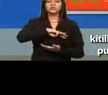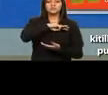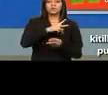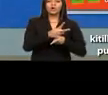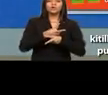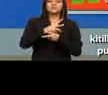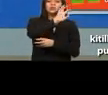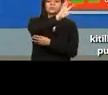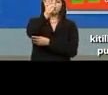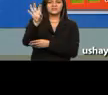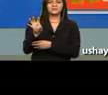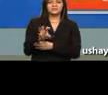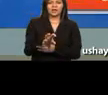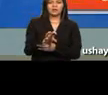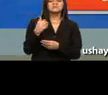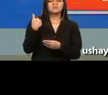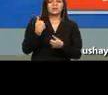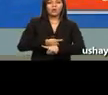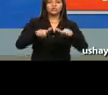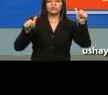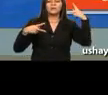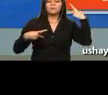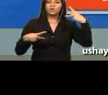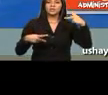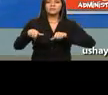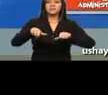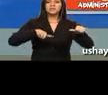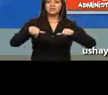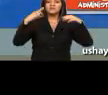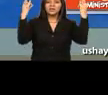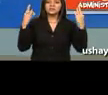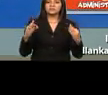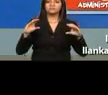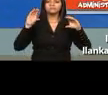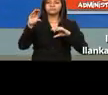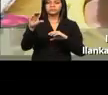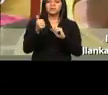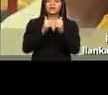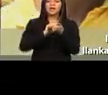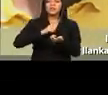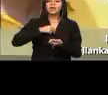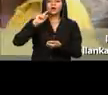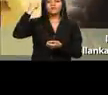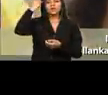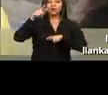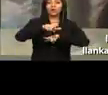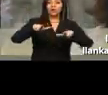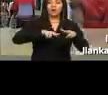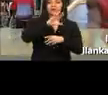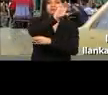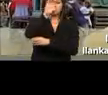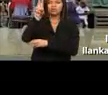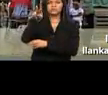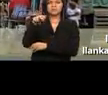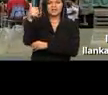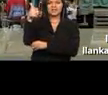municipalidades y consejos provinciales gozan de autonomía política, administrativa y financiera. Cada gobierno local, además de los recursos que